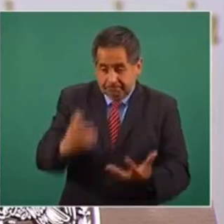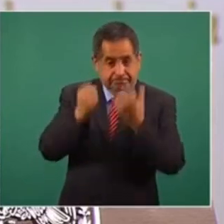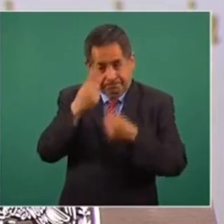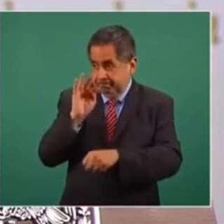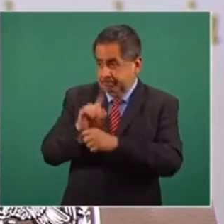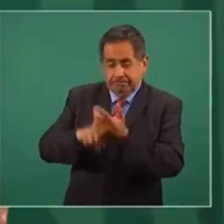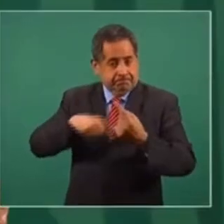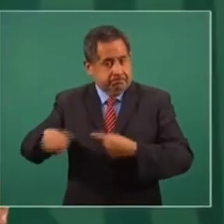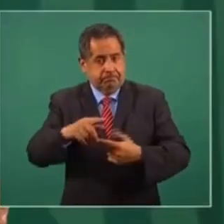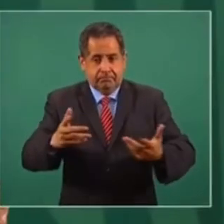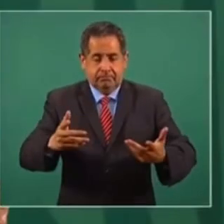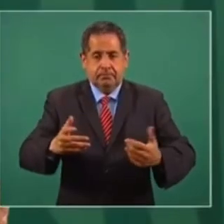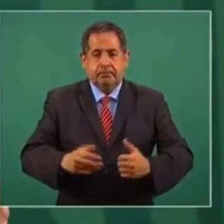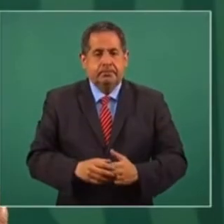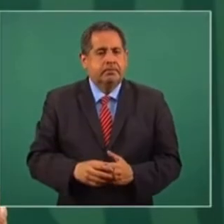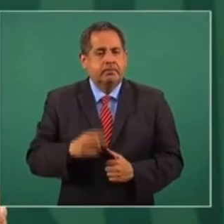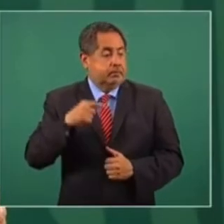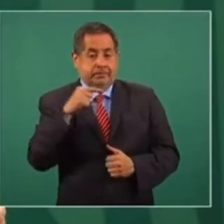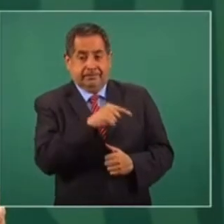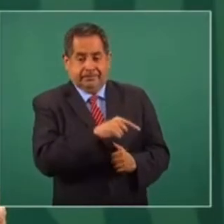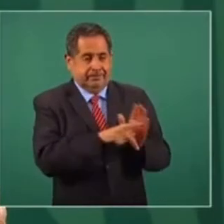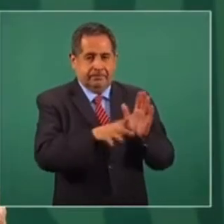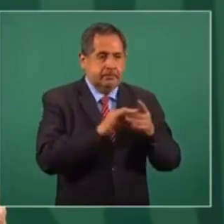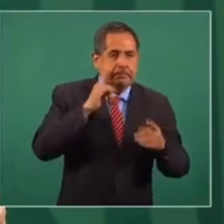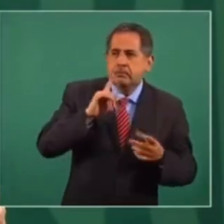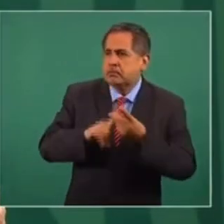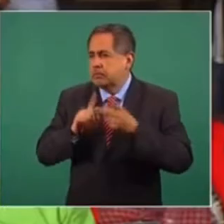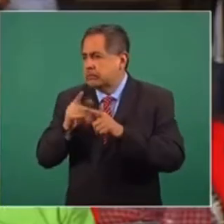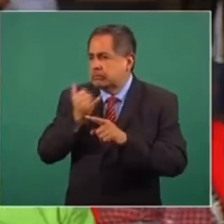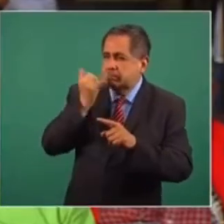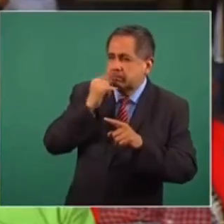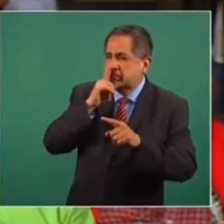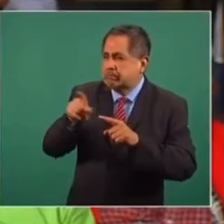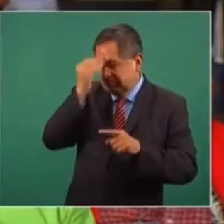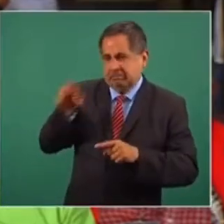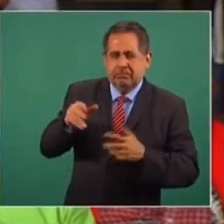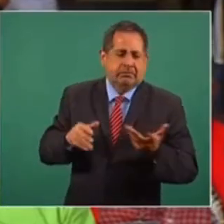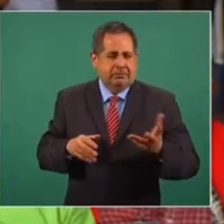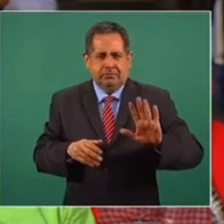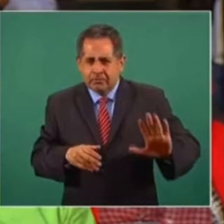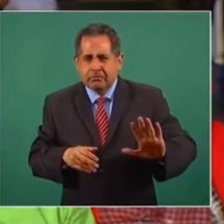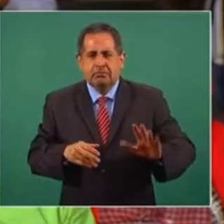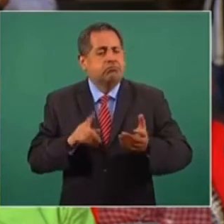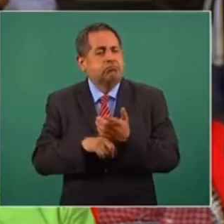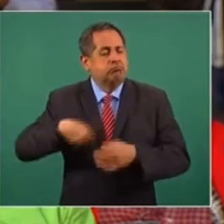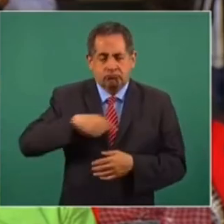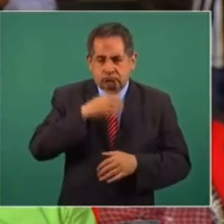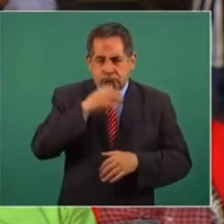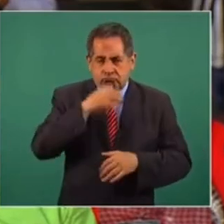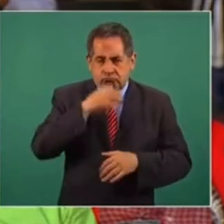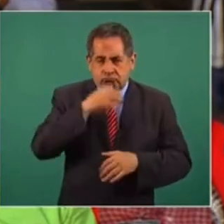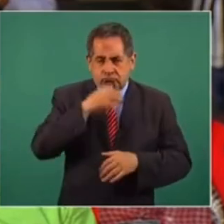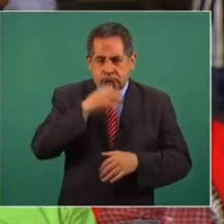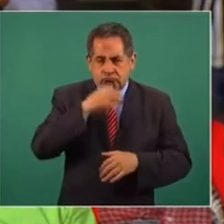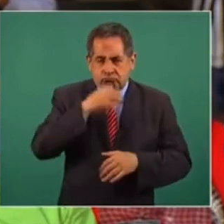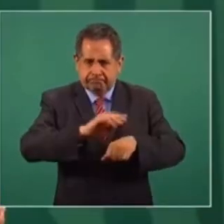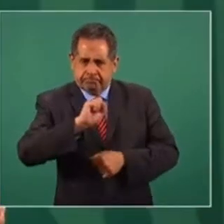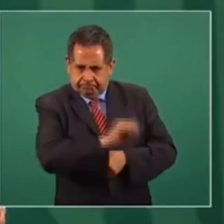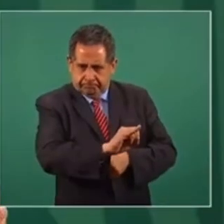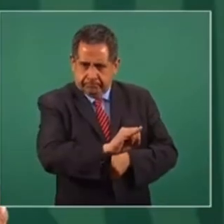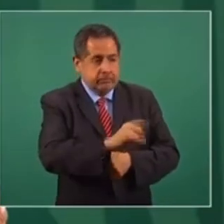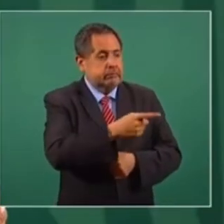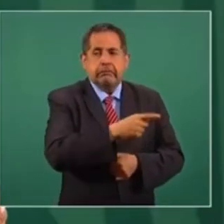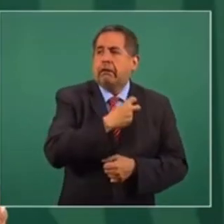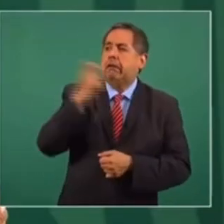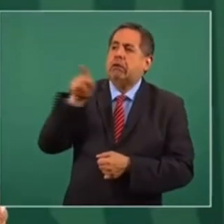a la gente. Y como ellos andan sopiloteando, pues tenemos que decir, hay permiso, para que